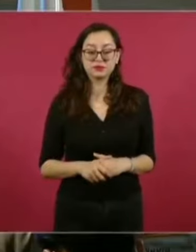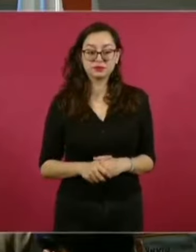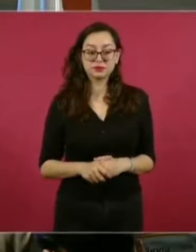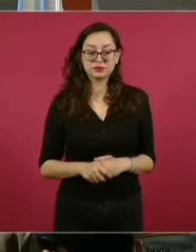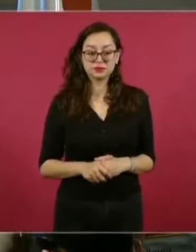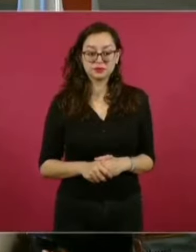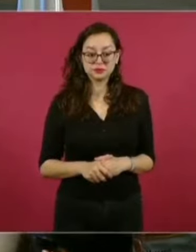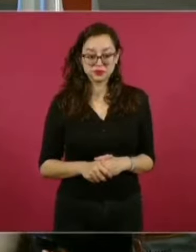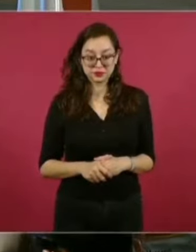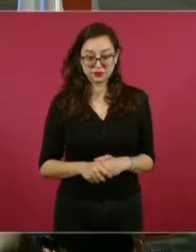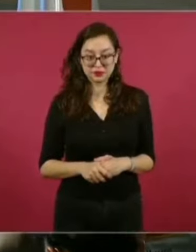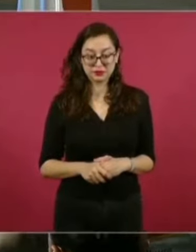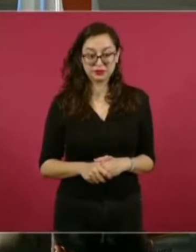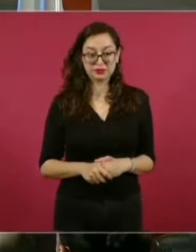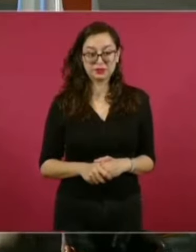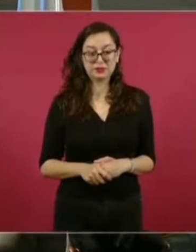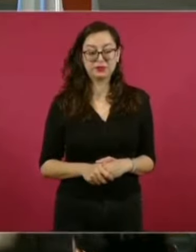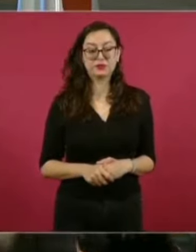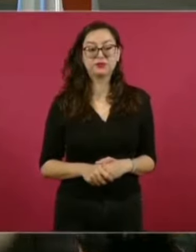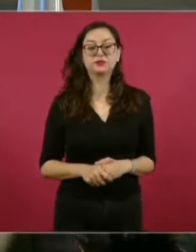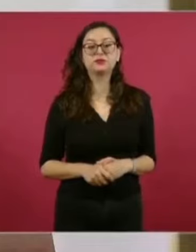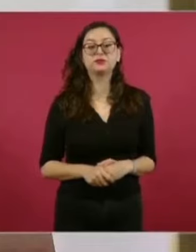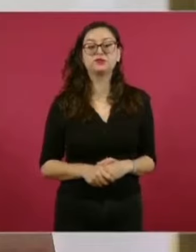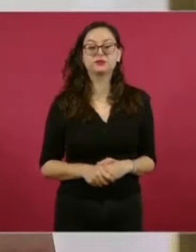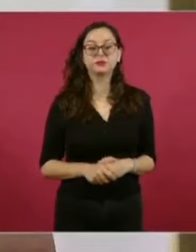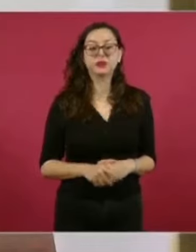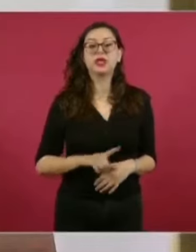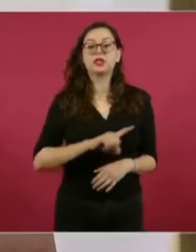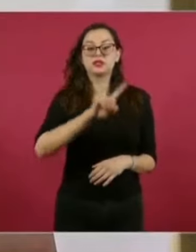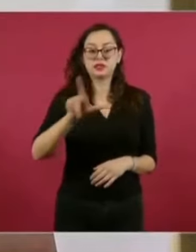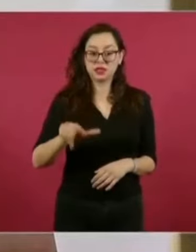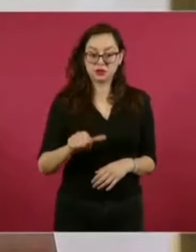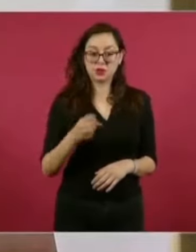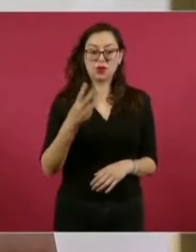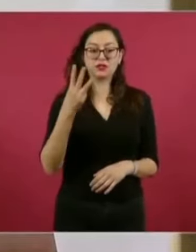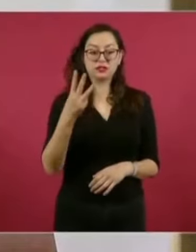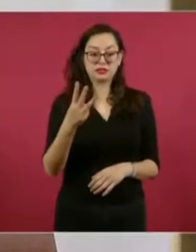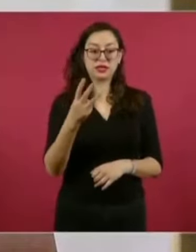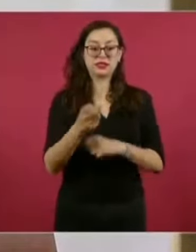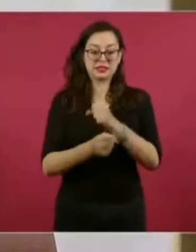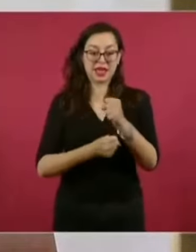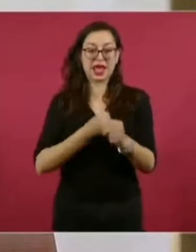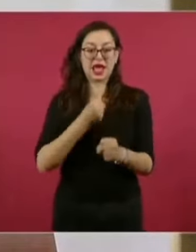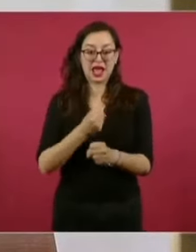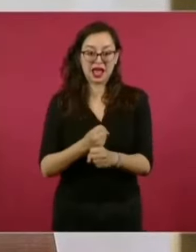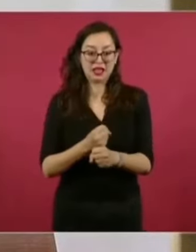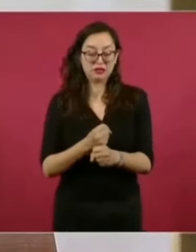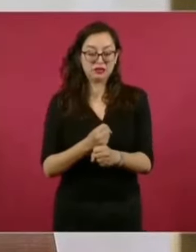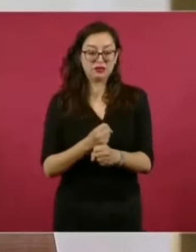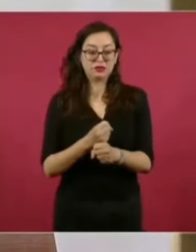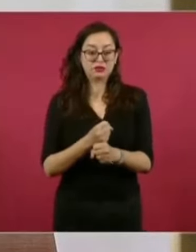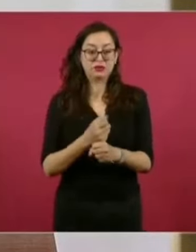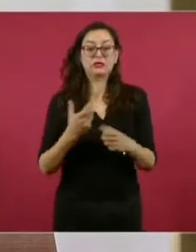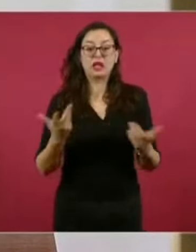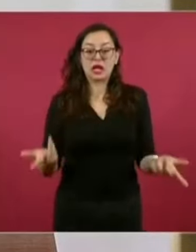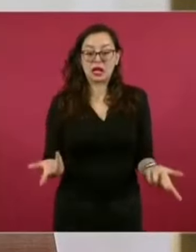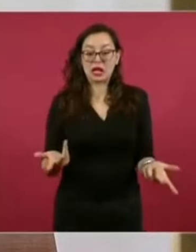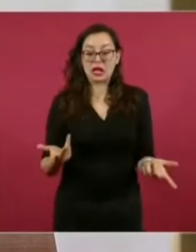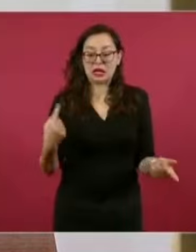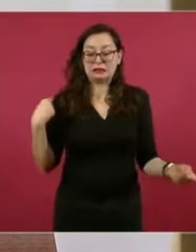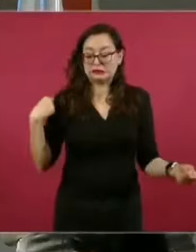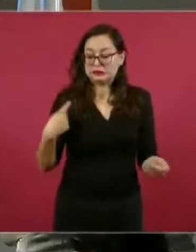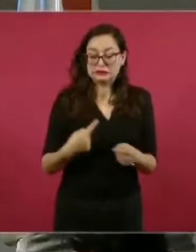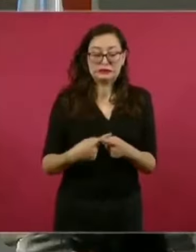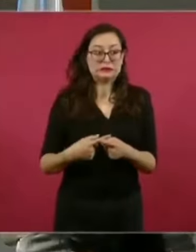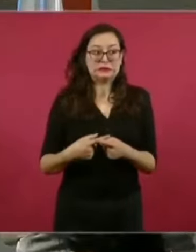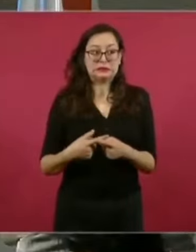presidente, sé que no hemos terminado, pero nuestras finanzas